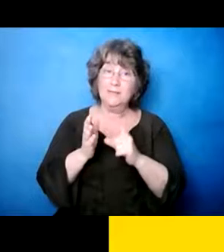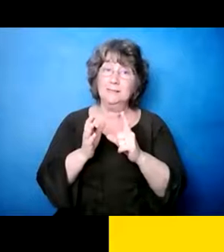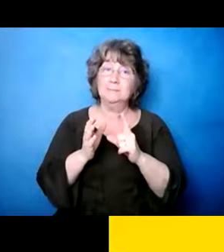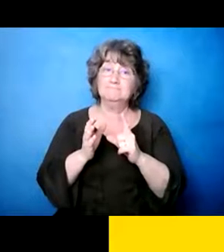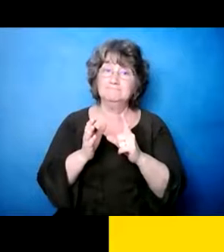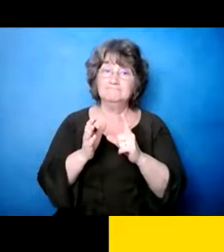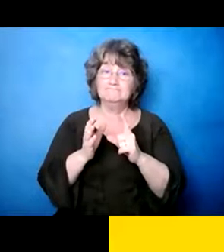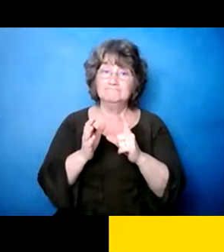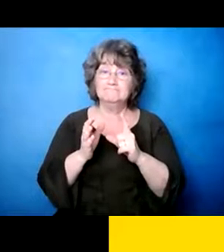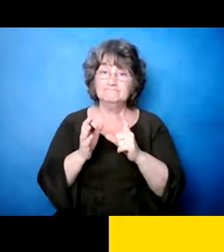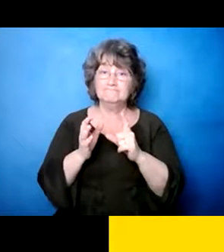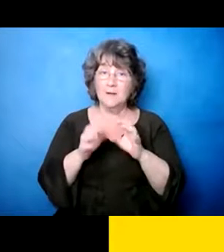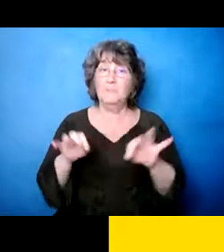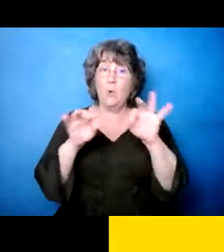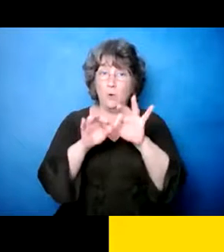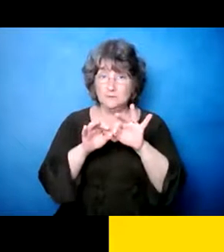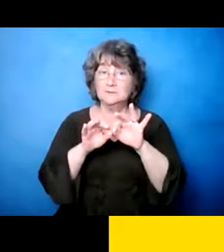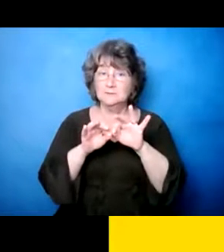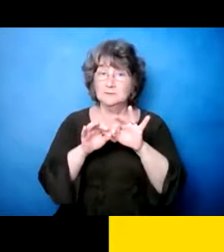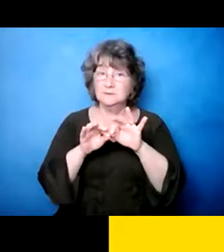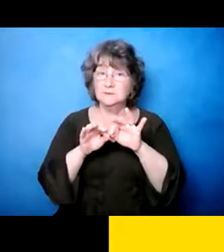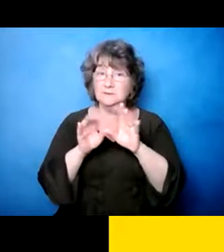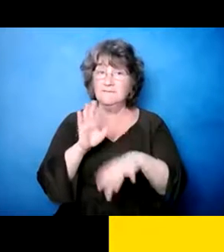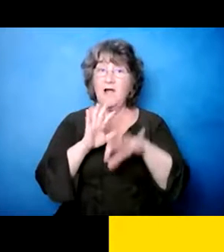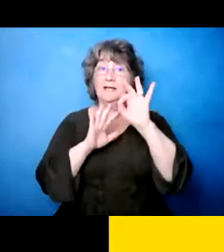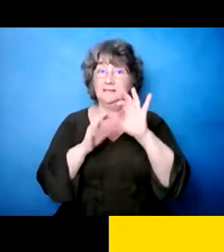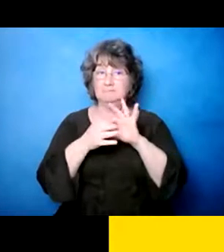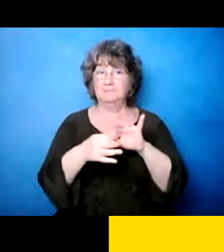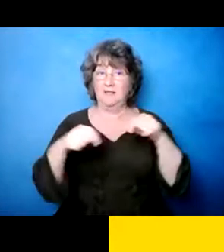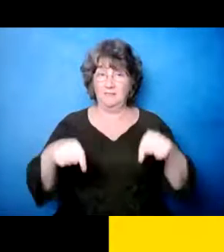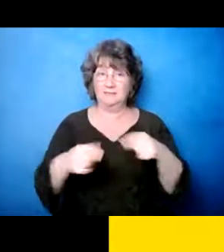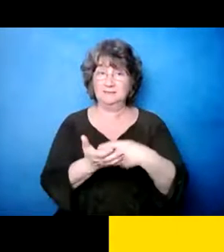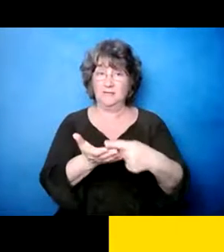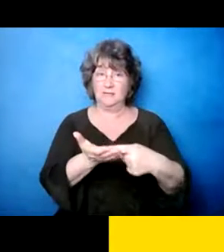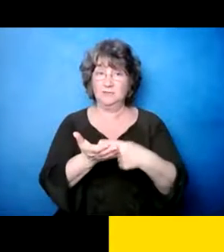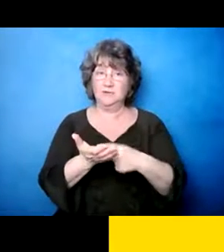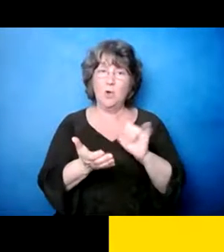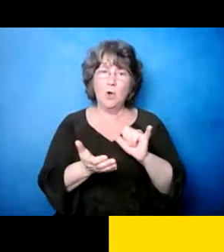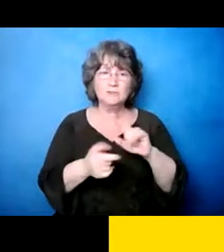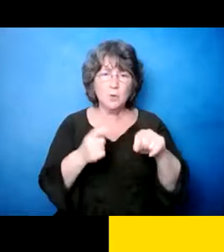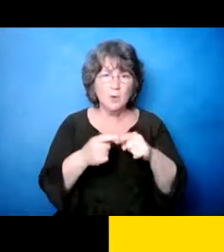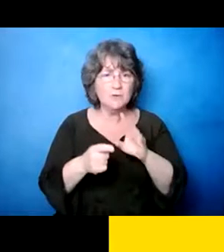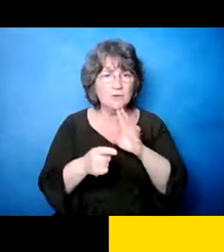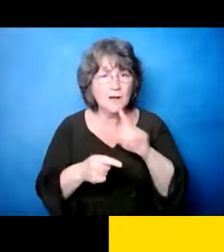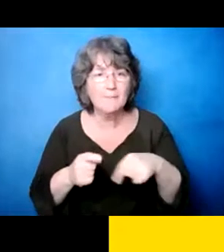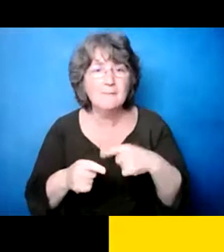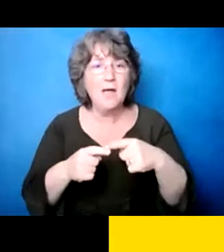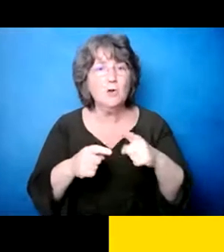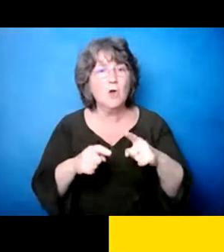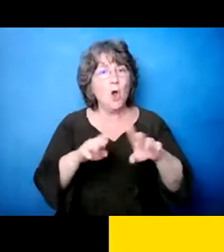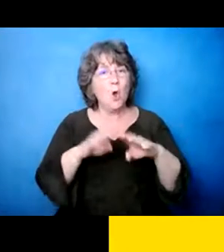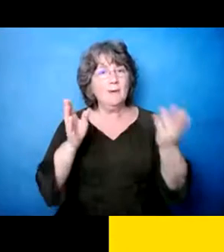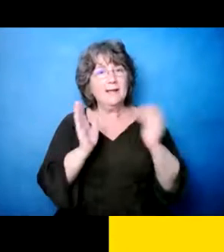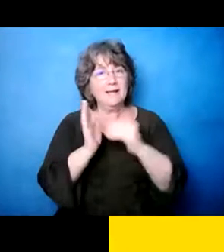de las, eh, varias de las cosas, algunas de las cosas que encontramos. Eh, eh, eso, eso nos